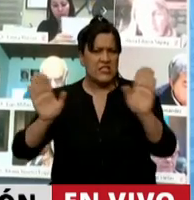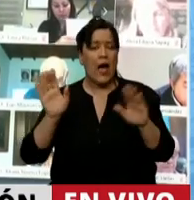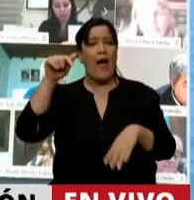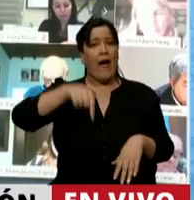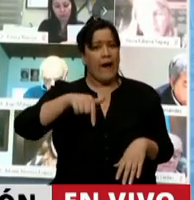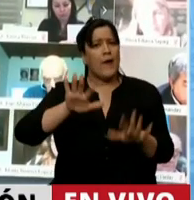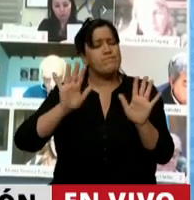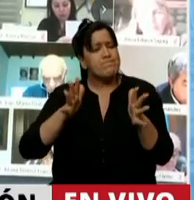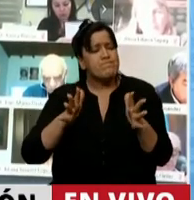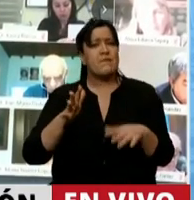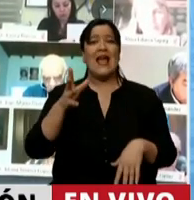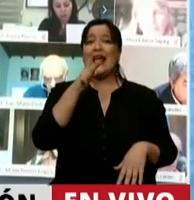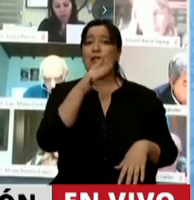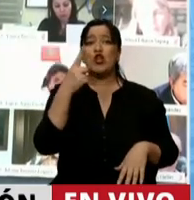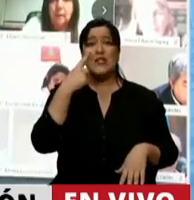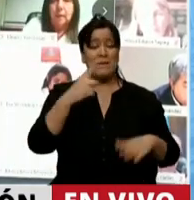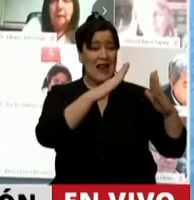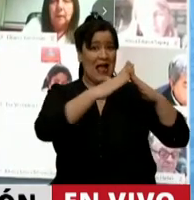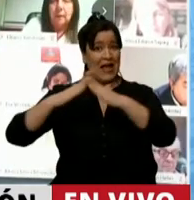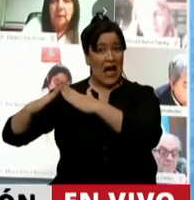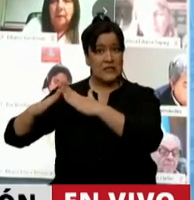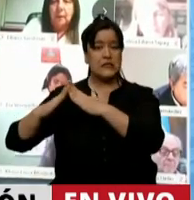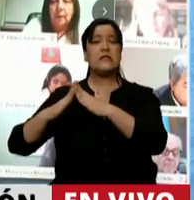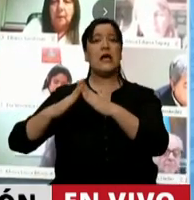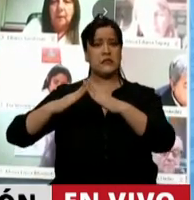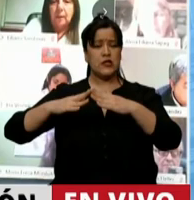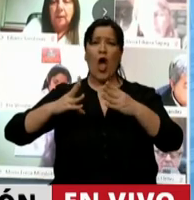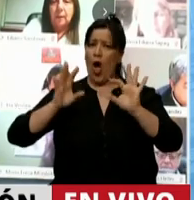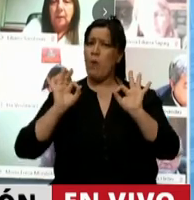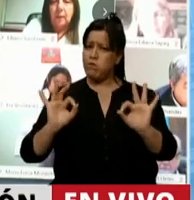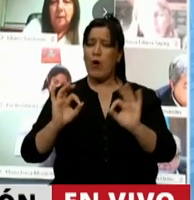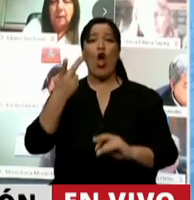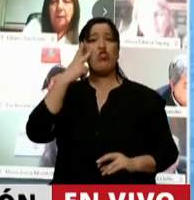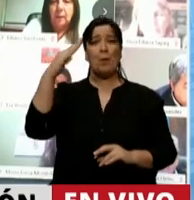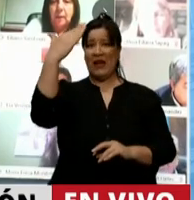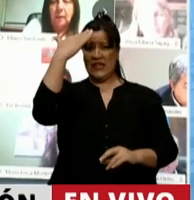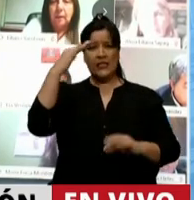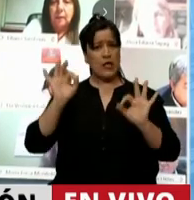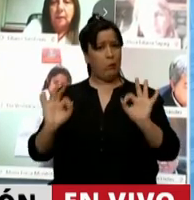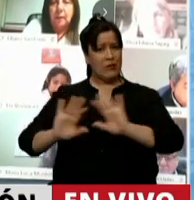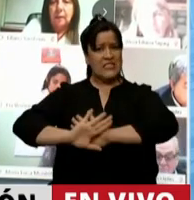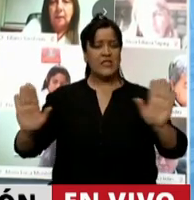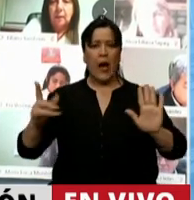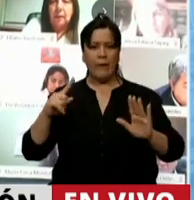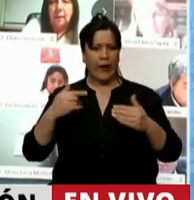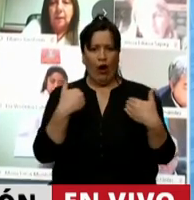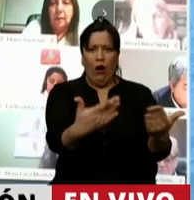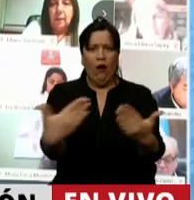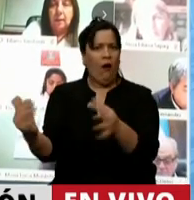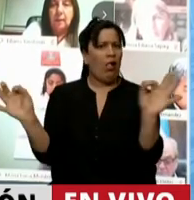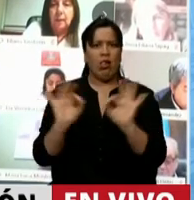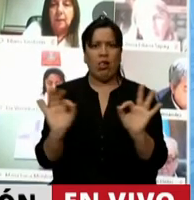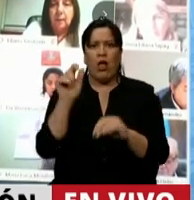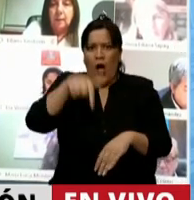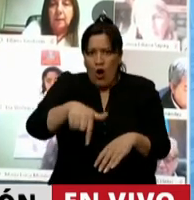acá hay más de 14.000 viviendas que se terminaron allá en el 2015 y que nunca se entregaron y que hoy son un